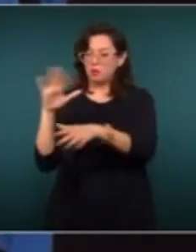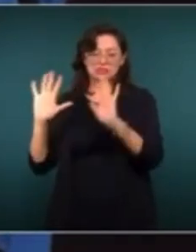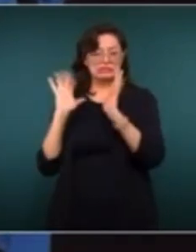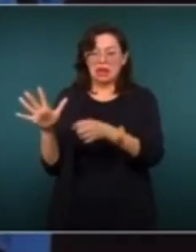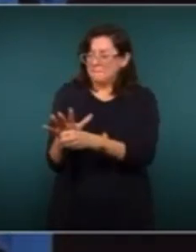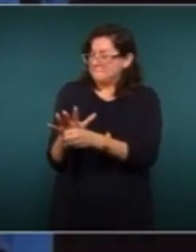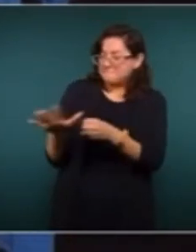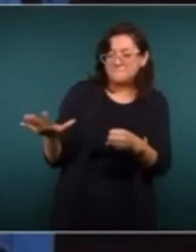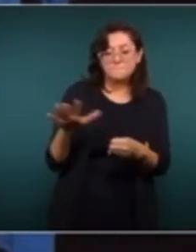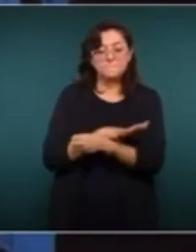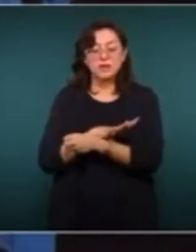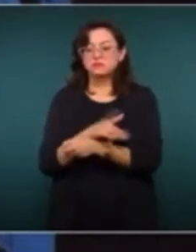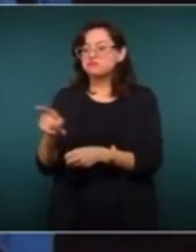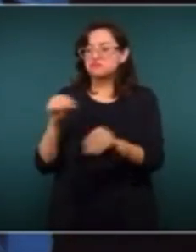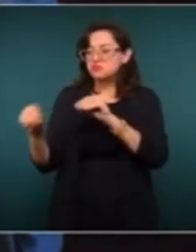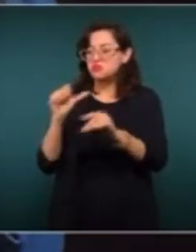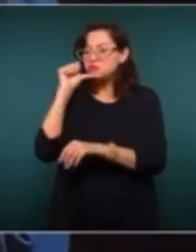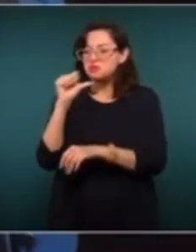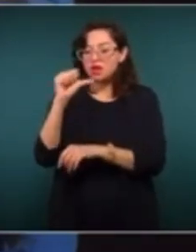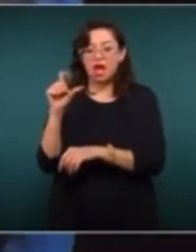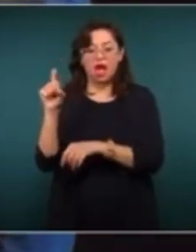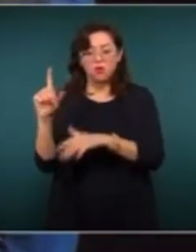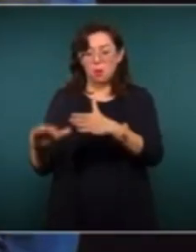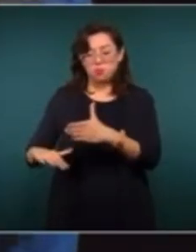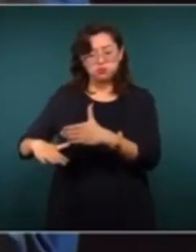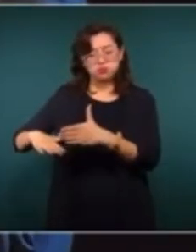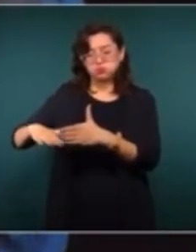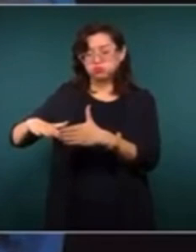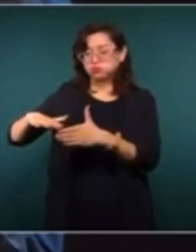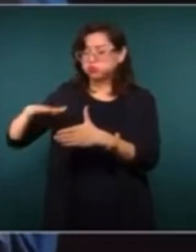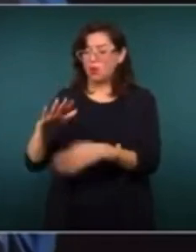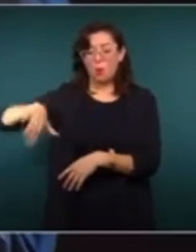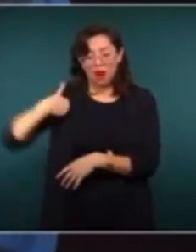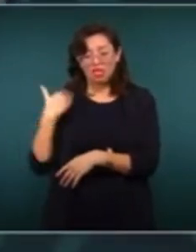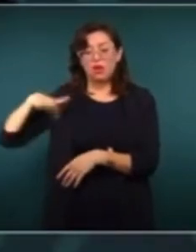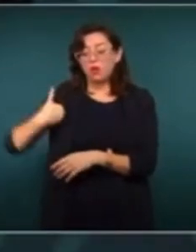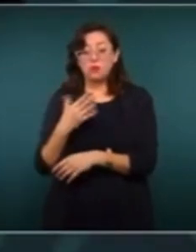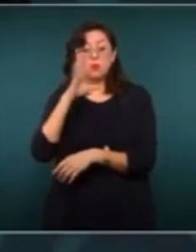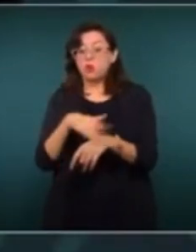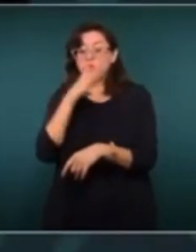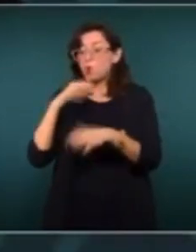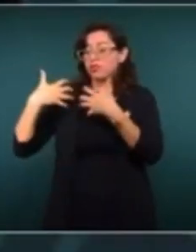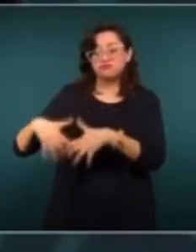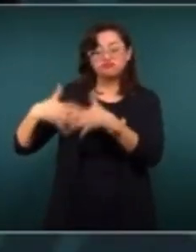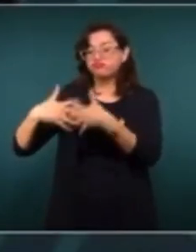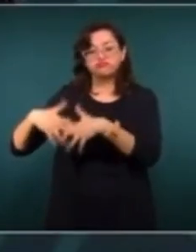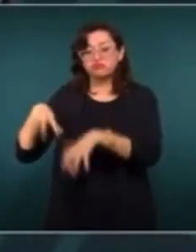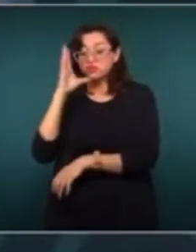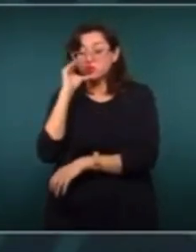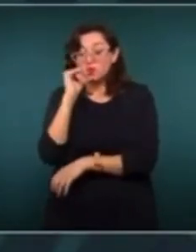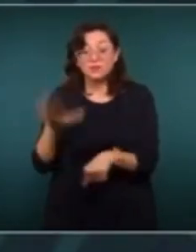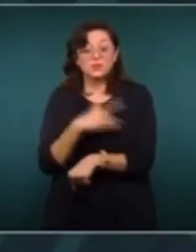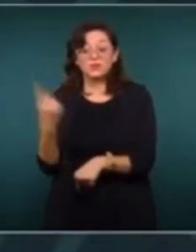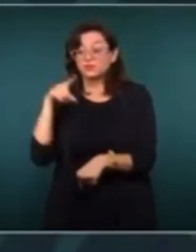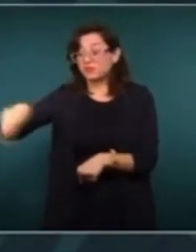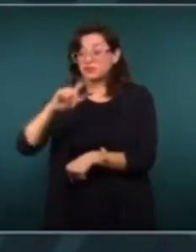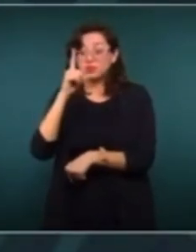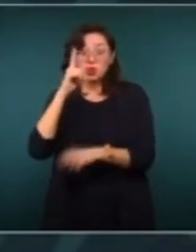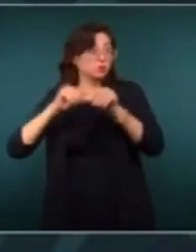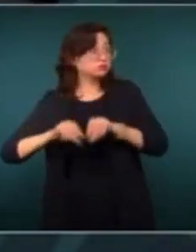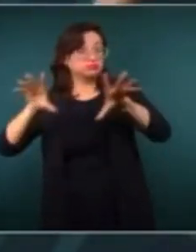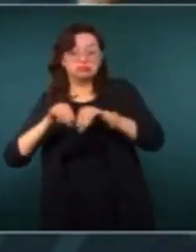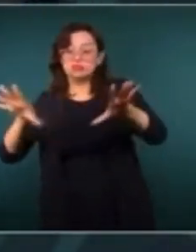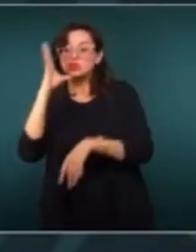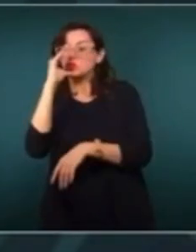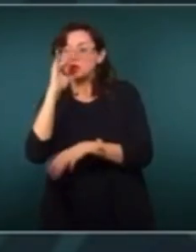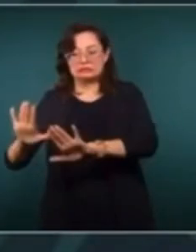el vaso de la presa, tenían agua almacenada de más porque no turbinaban, porque no subían energía al sistema